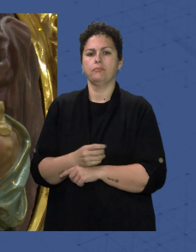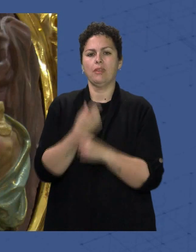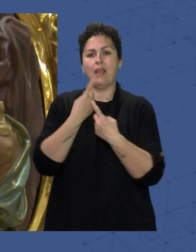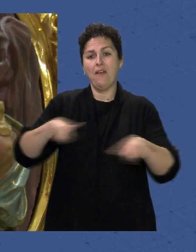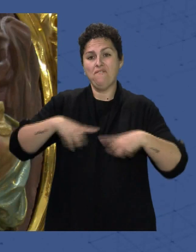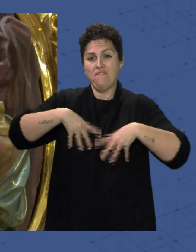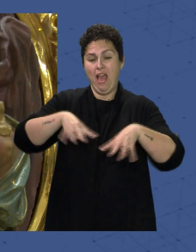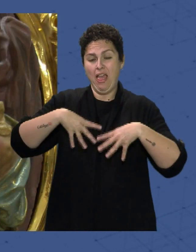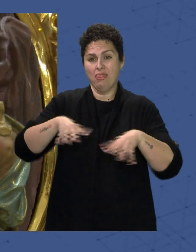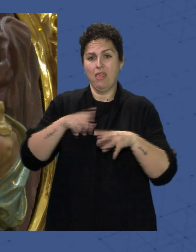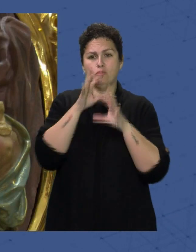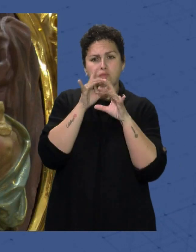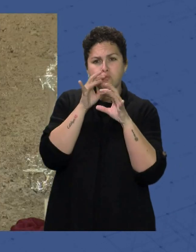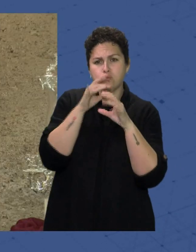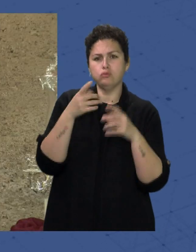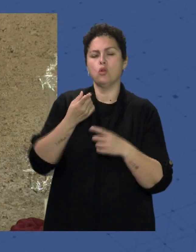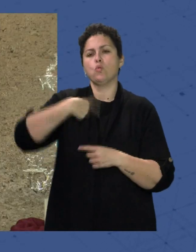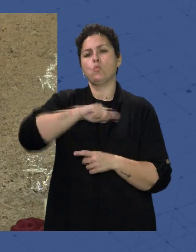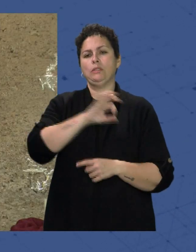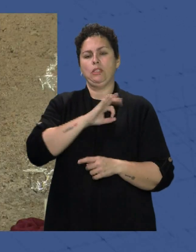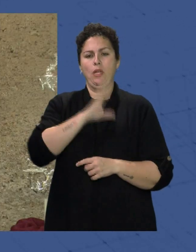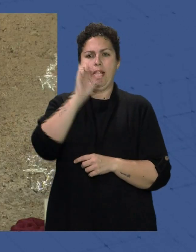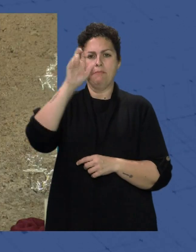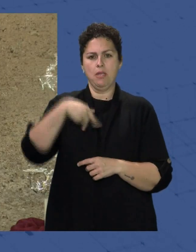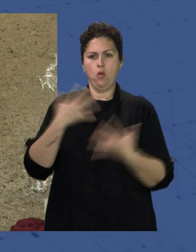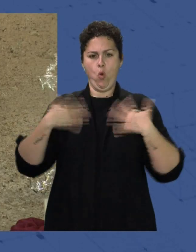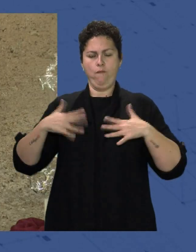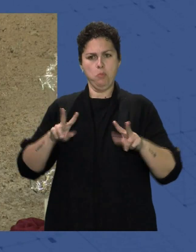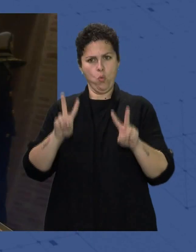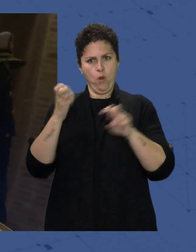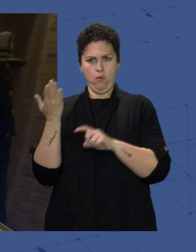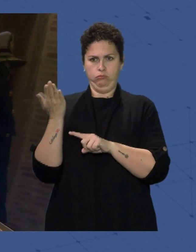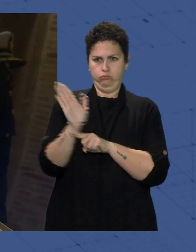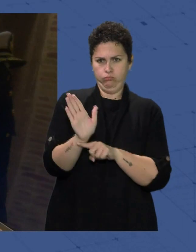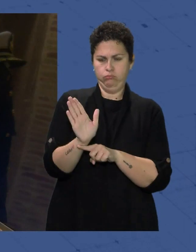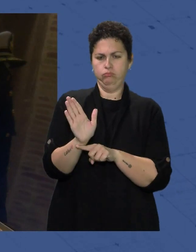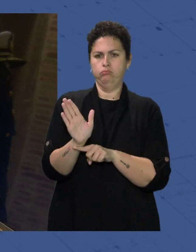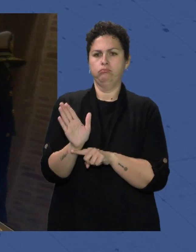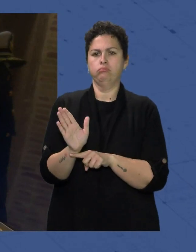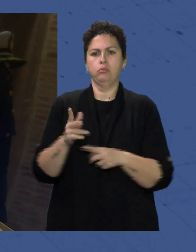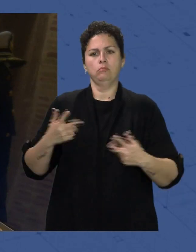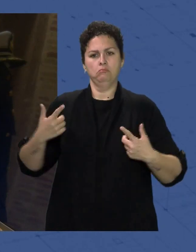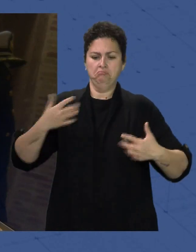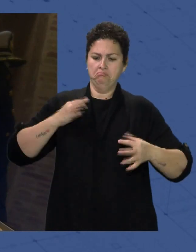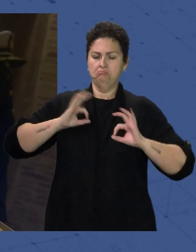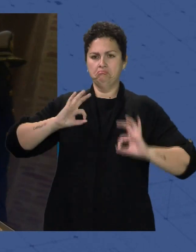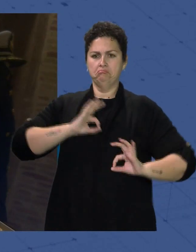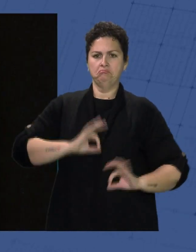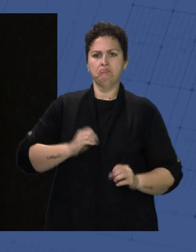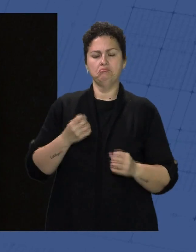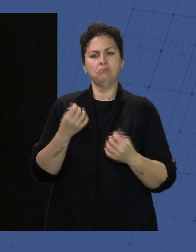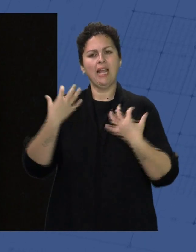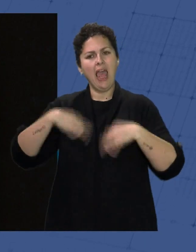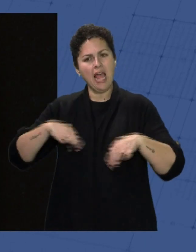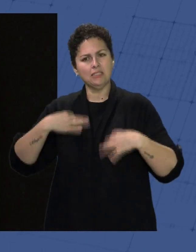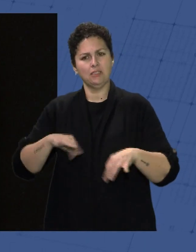Nuestra Señora del Carmen Expone su nuevo uniforme Un uniforme que tiene un corte clásico Con detalle y complemento inspirado en el